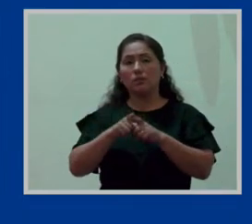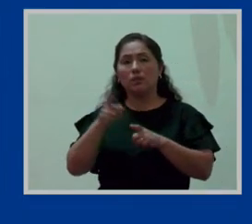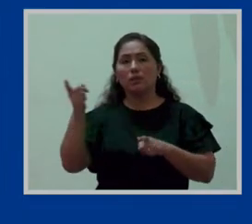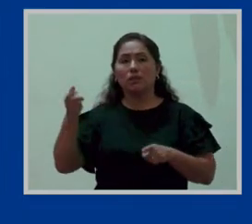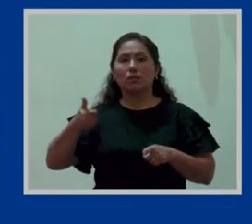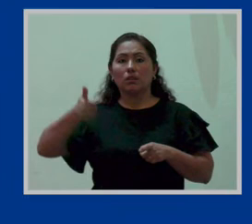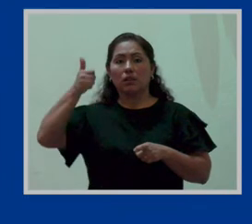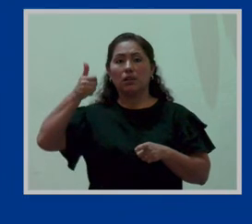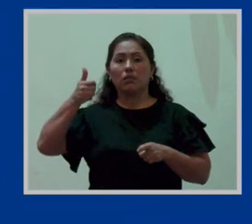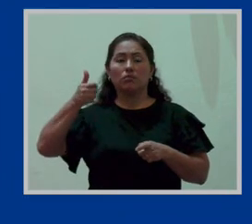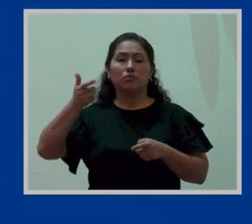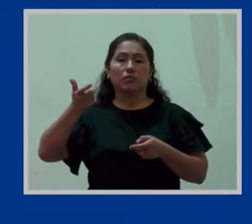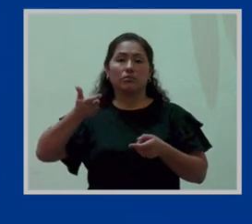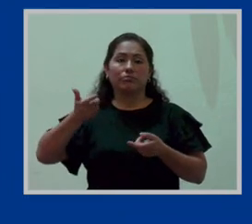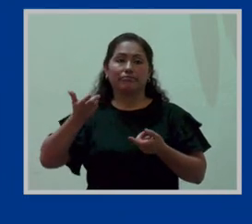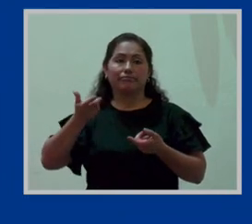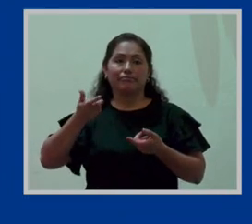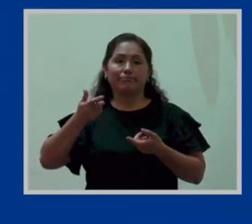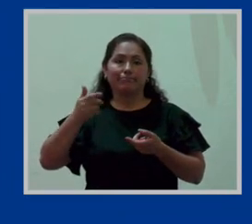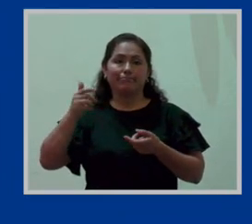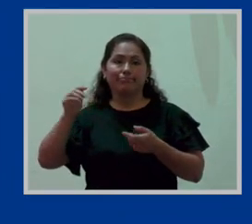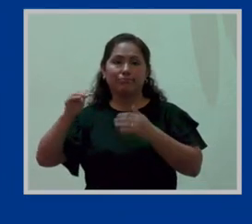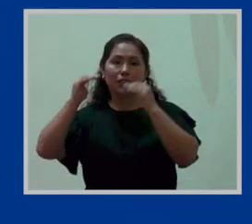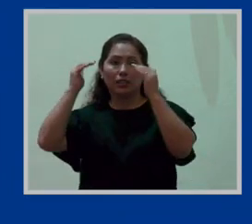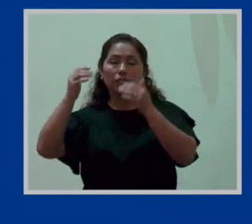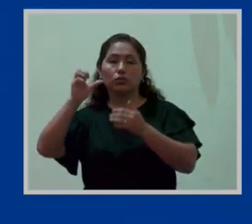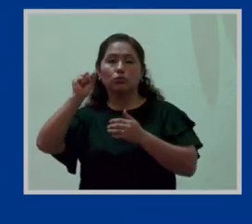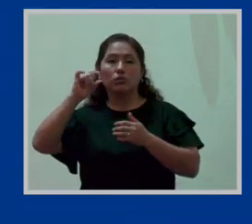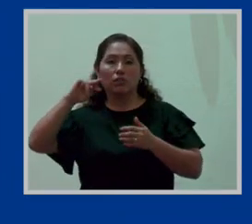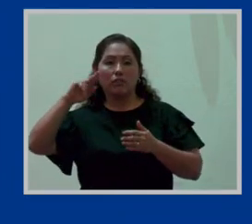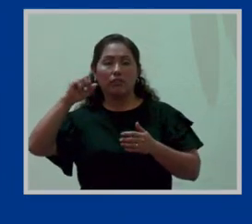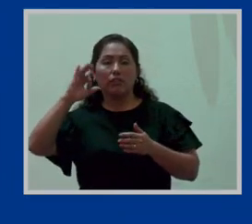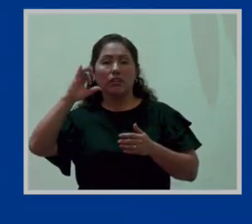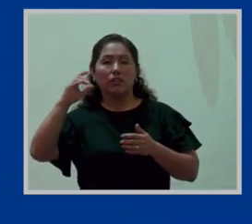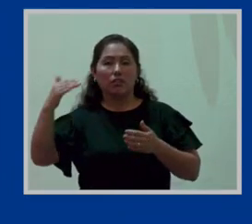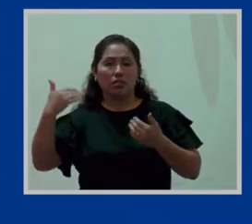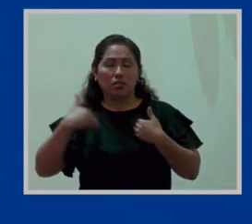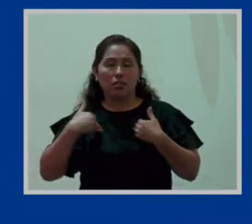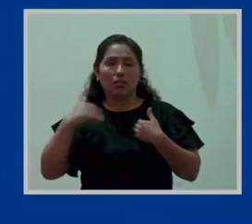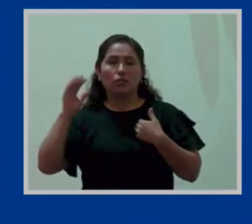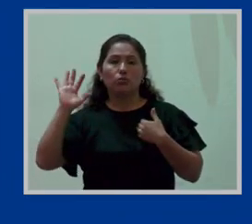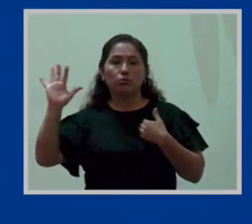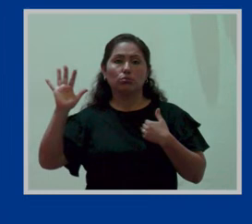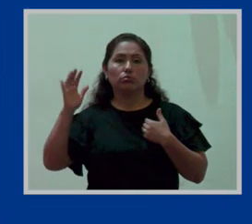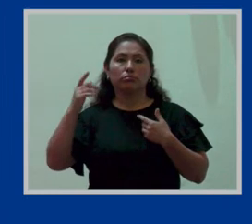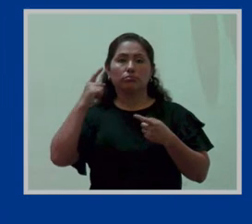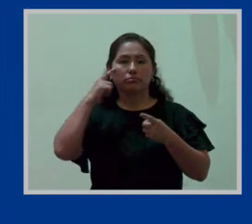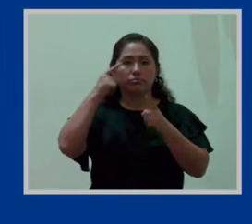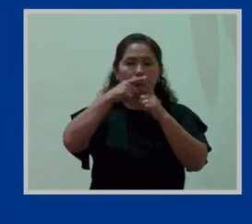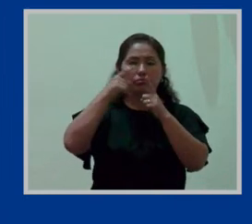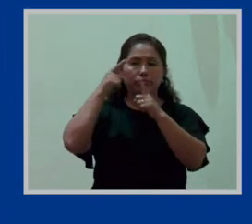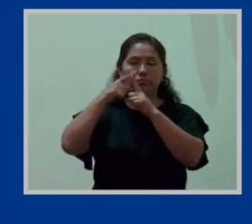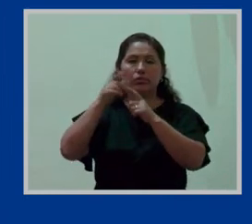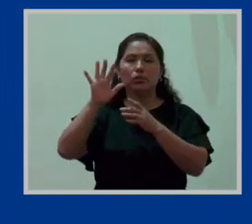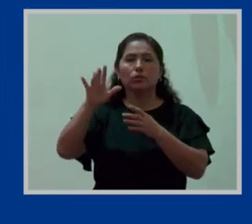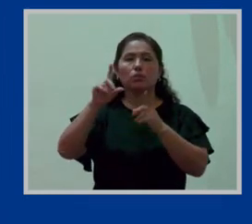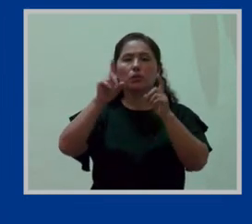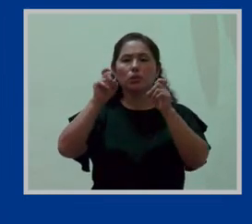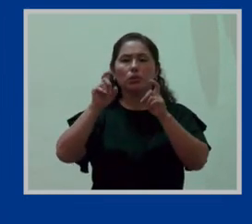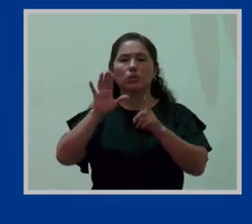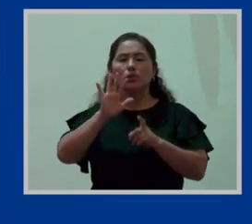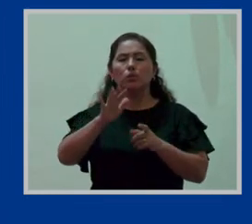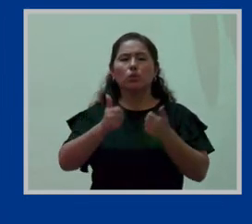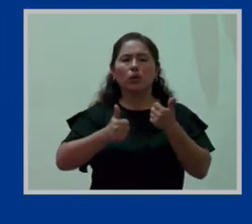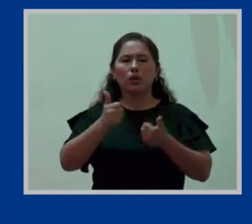alguna experiencia y nos gustaría mucho el criterio de su nafil referente a este caso a esta consulta concreta